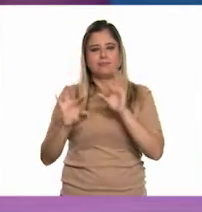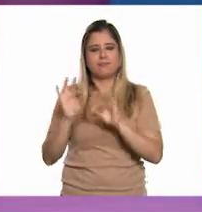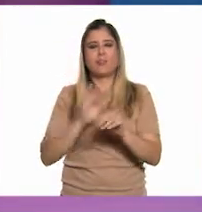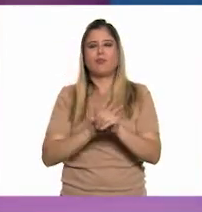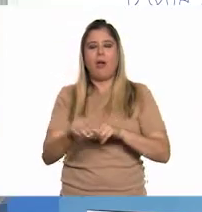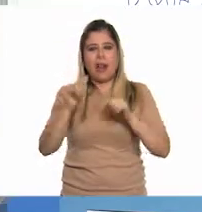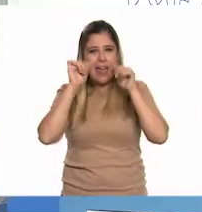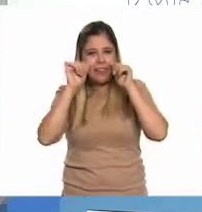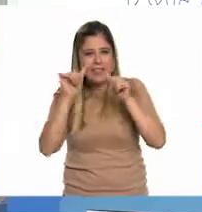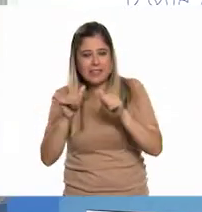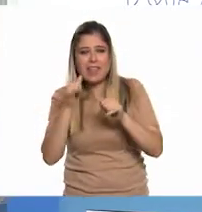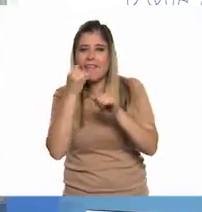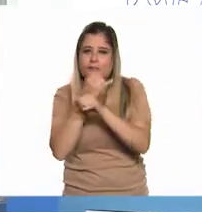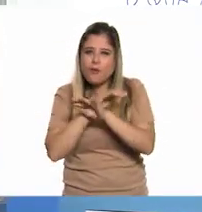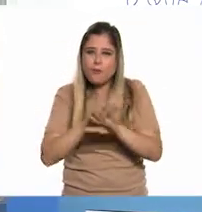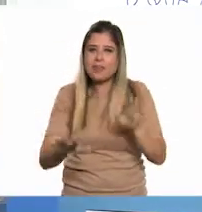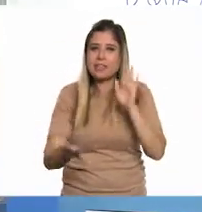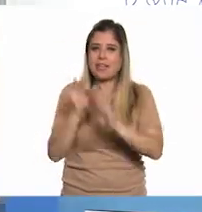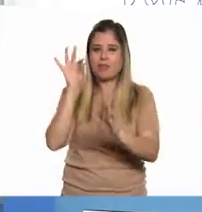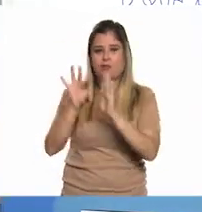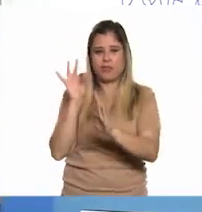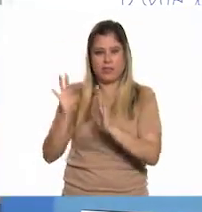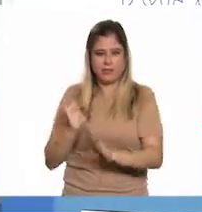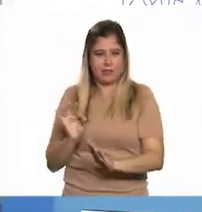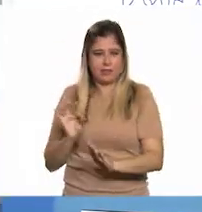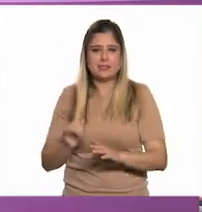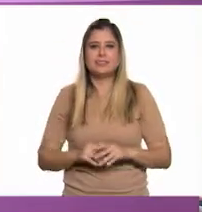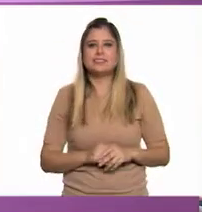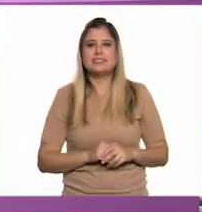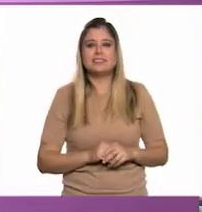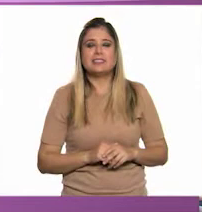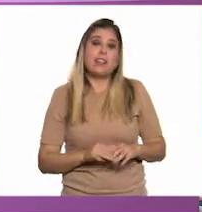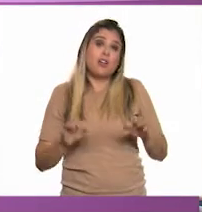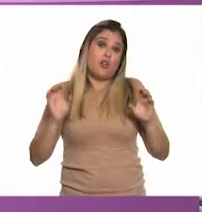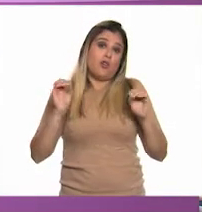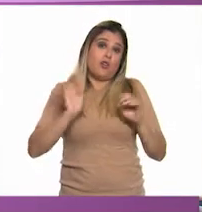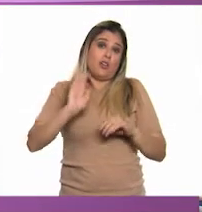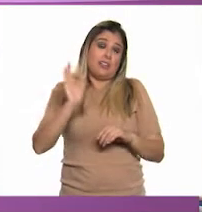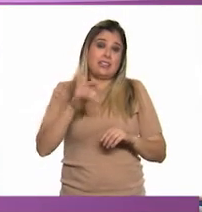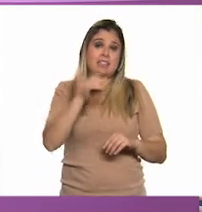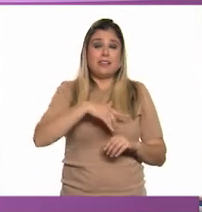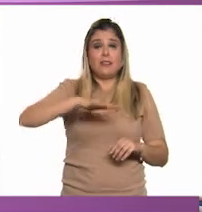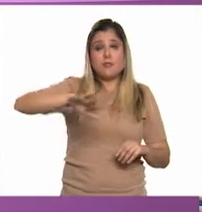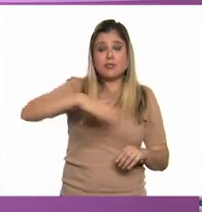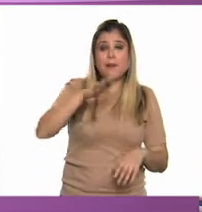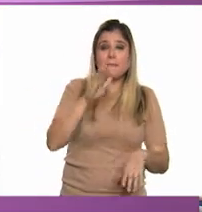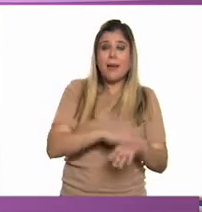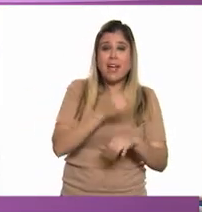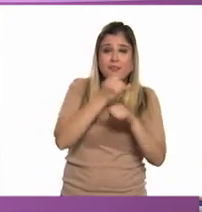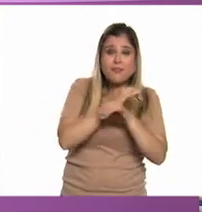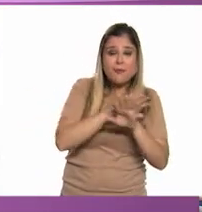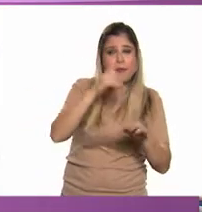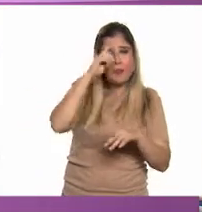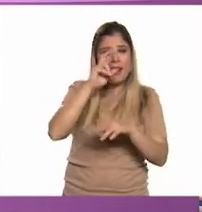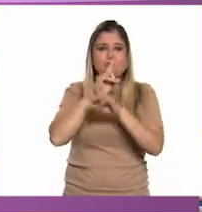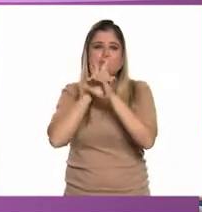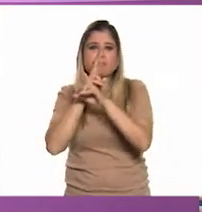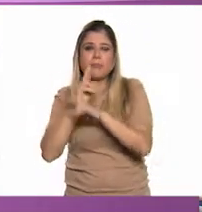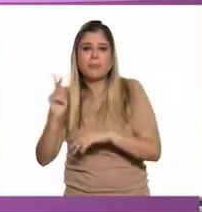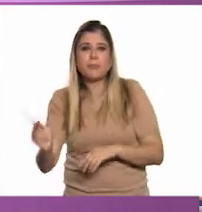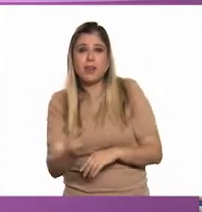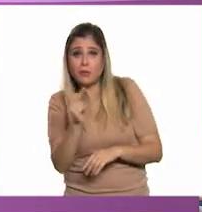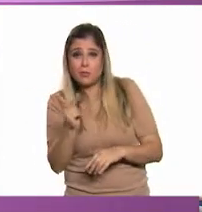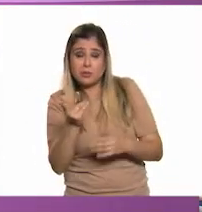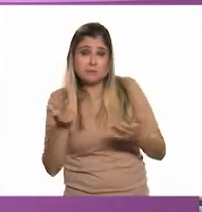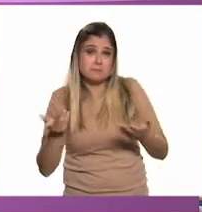atendemos según la información que encontremos. Muy bien. O tal vez tendríamos que buscar más información para responder unas preguntas,